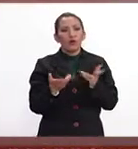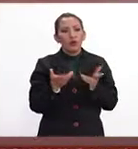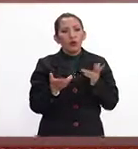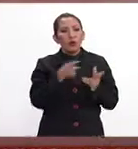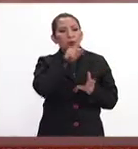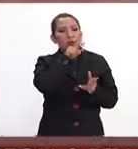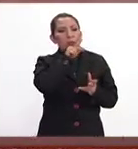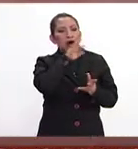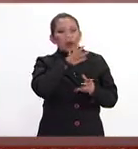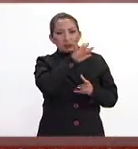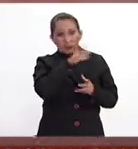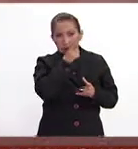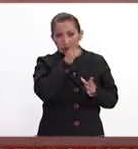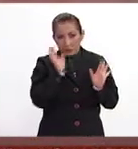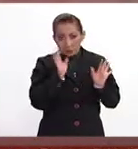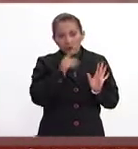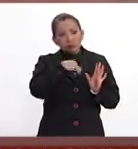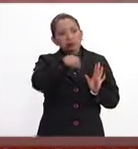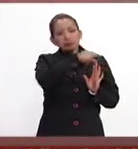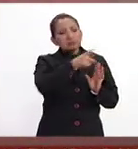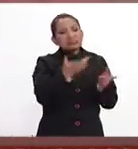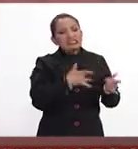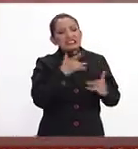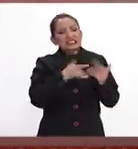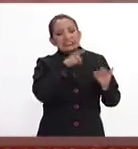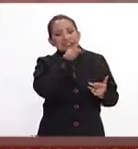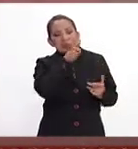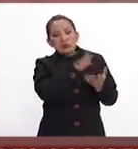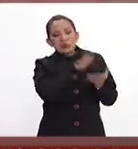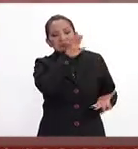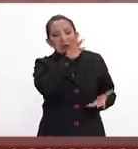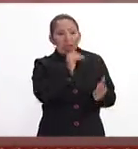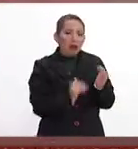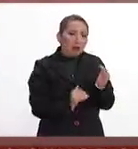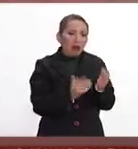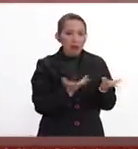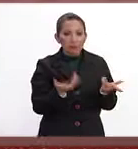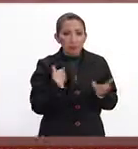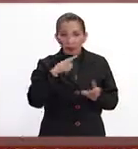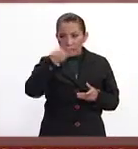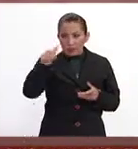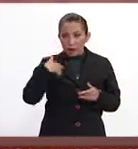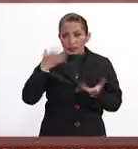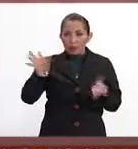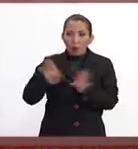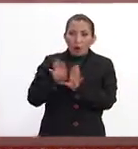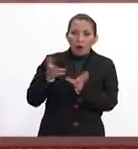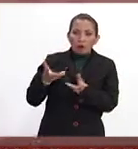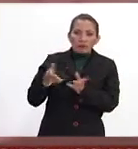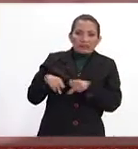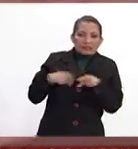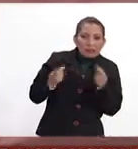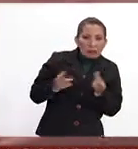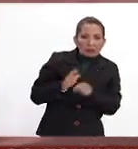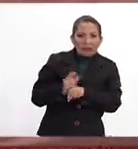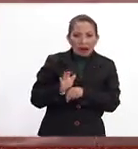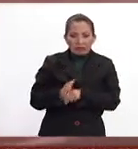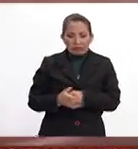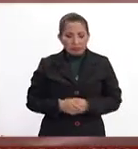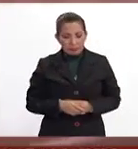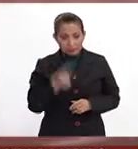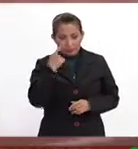preocupación, podremos decirlo, y en algún otro momento voy a hablar de, tal vez, del nivel de vulnerabilidad. Esto es,